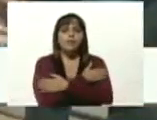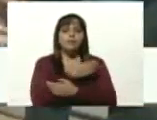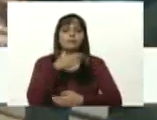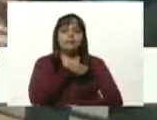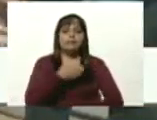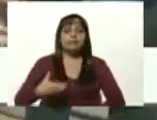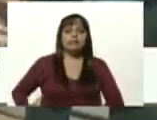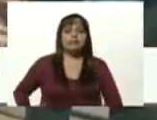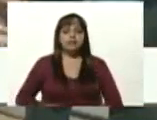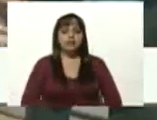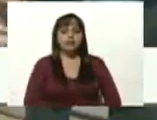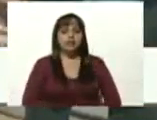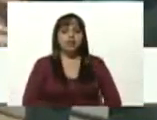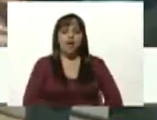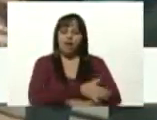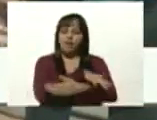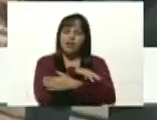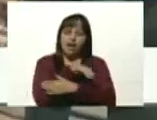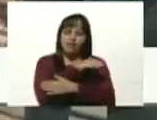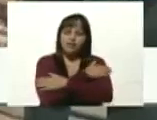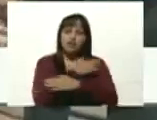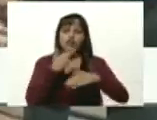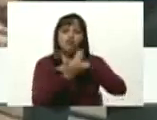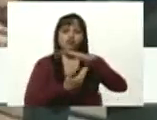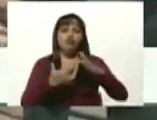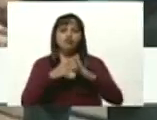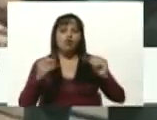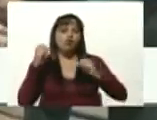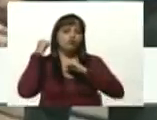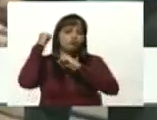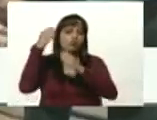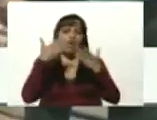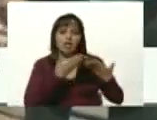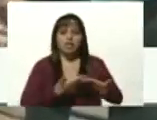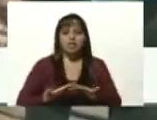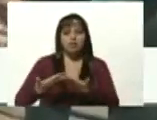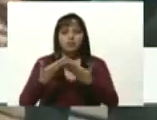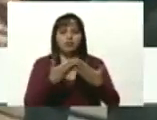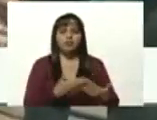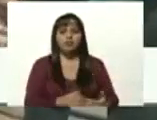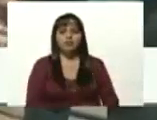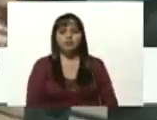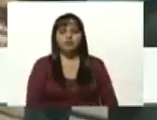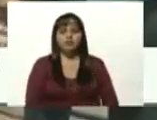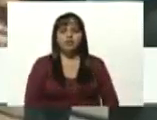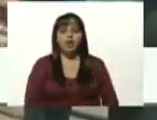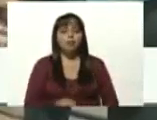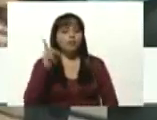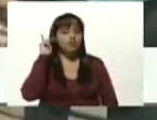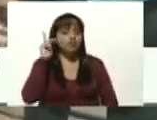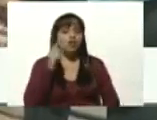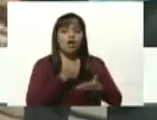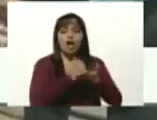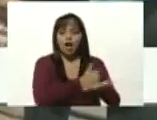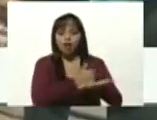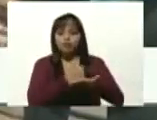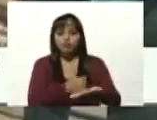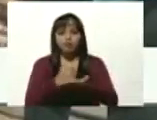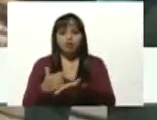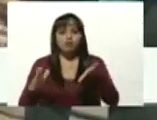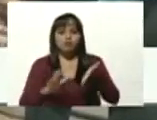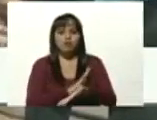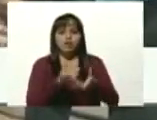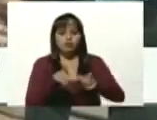usted un abrazo revolucionario de todas las triunfadoras y triunfadoras y el personal docente colaborador de la